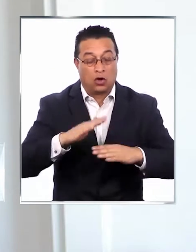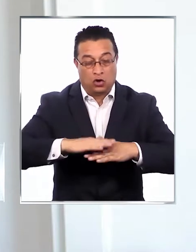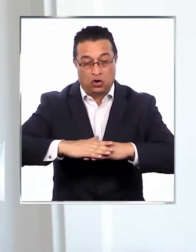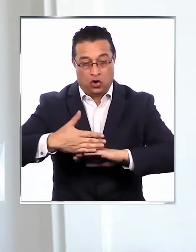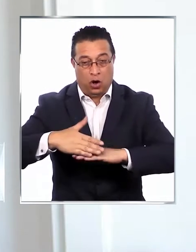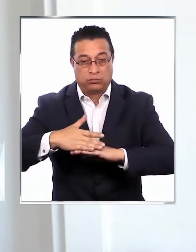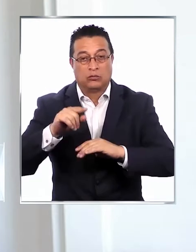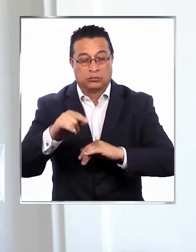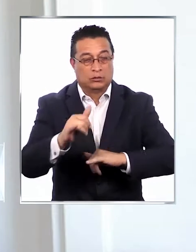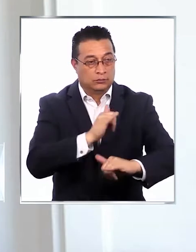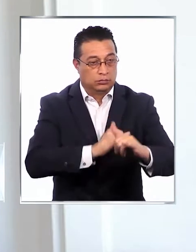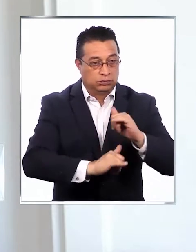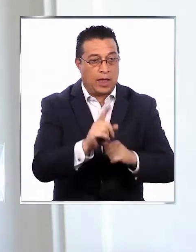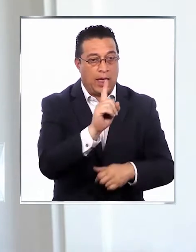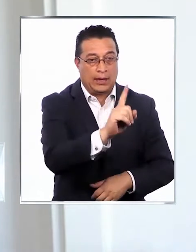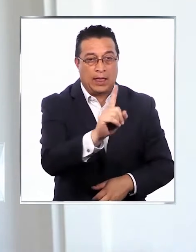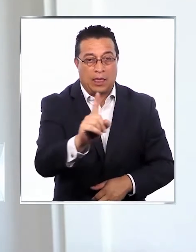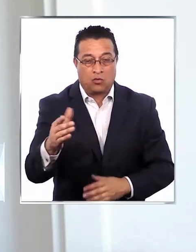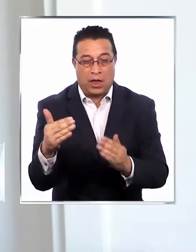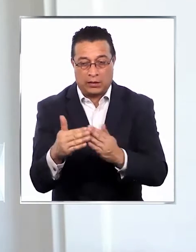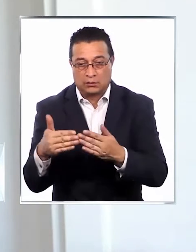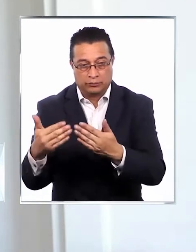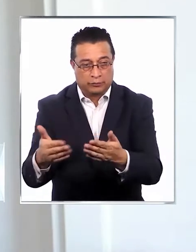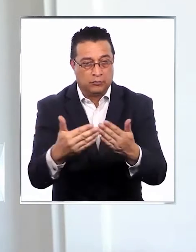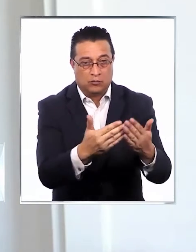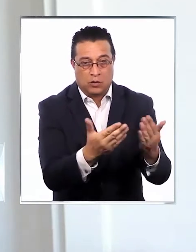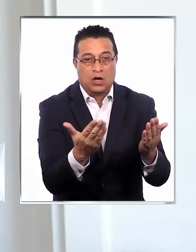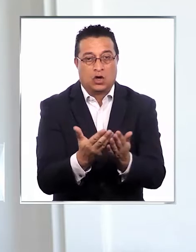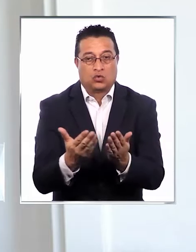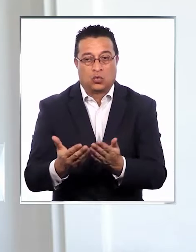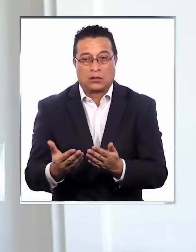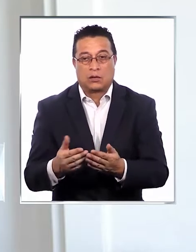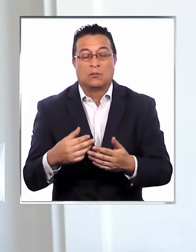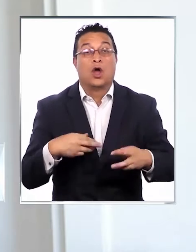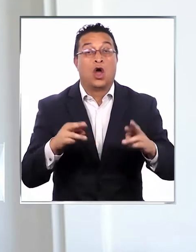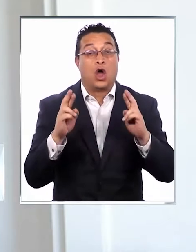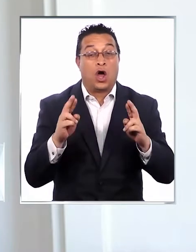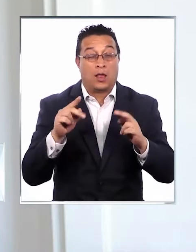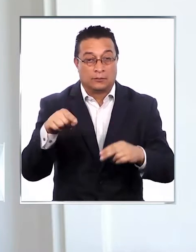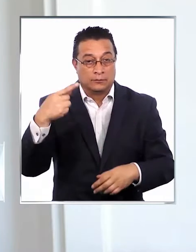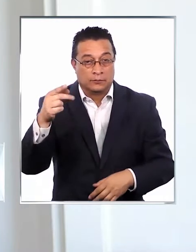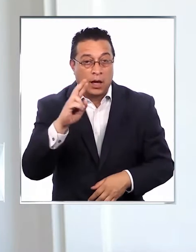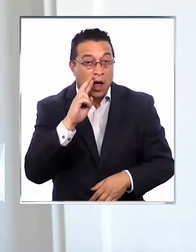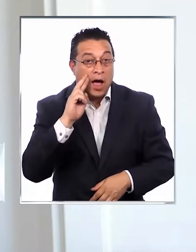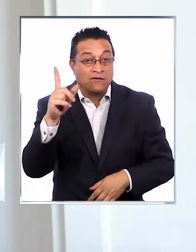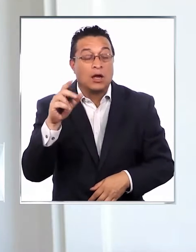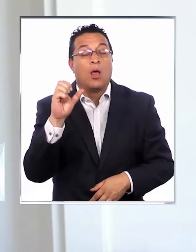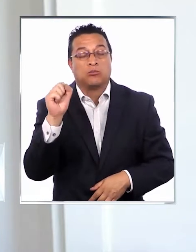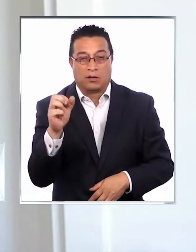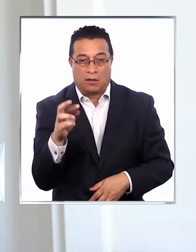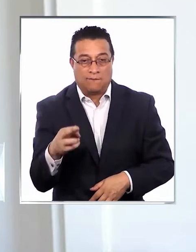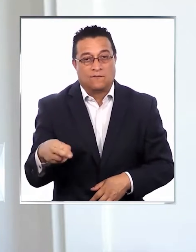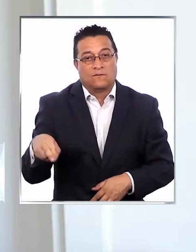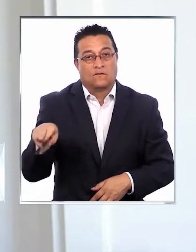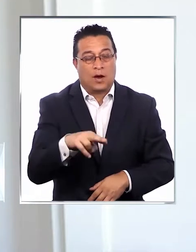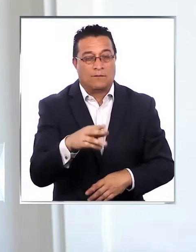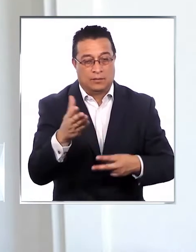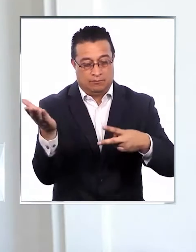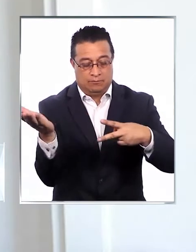computadores y internet a cada una de las casas de nuestros alumnos. Esperamos en abril poder retornar